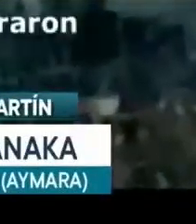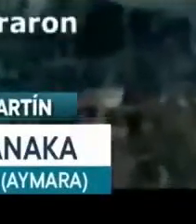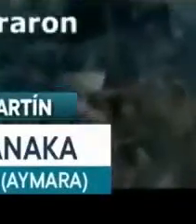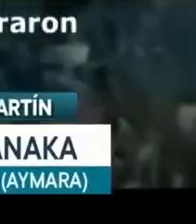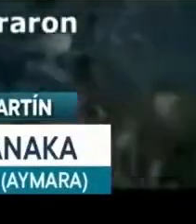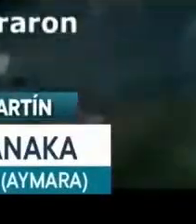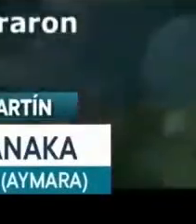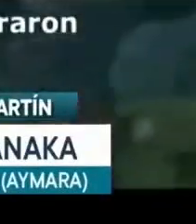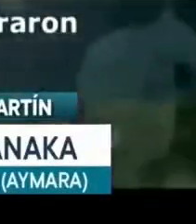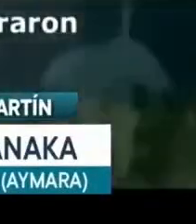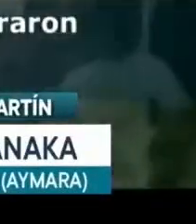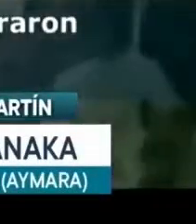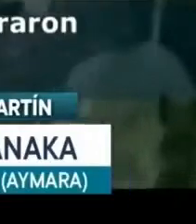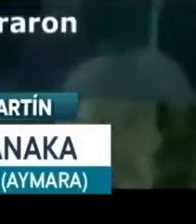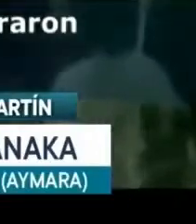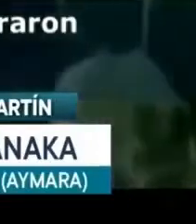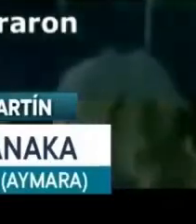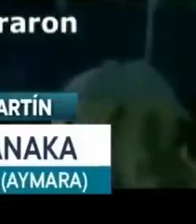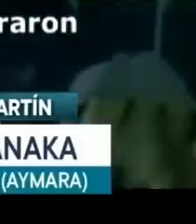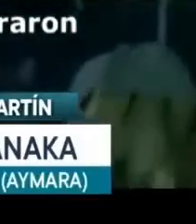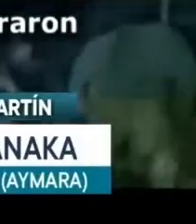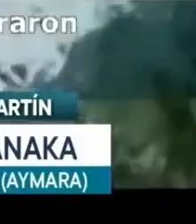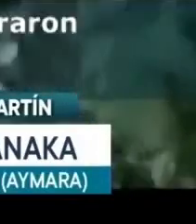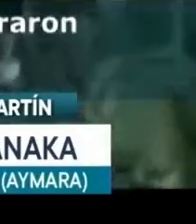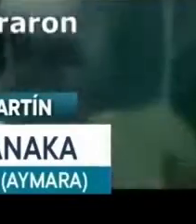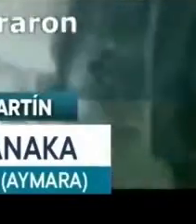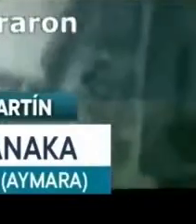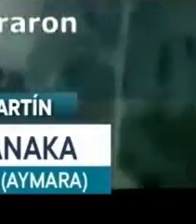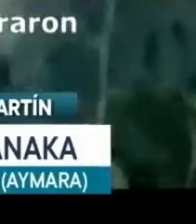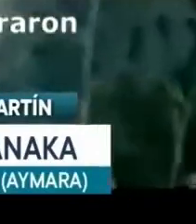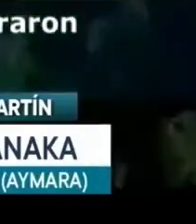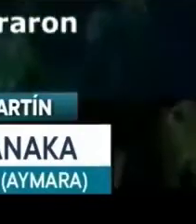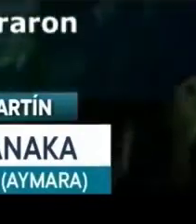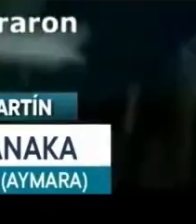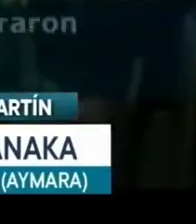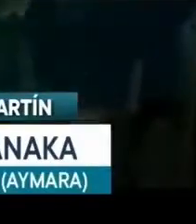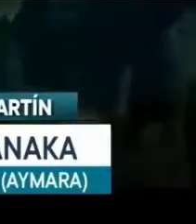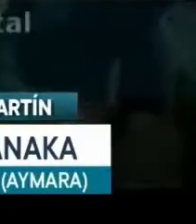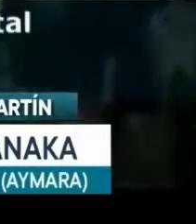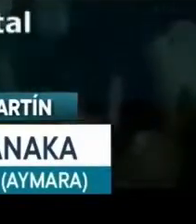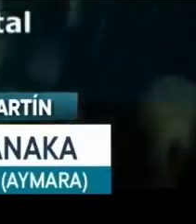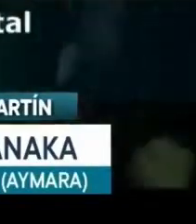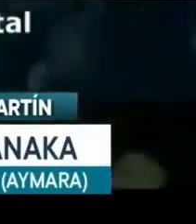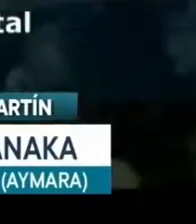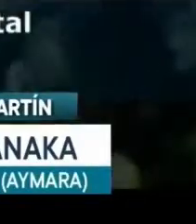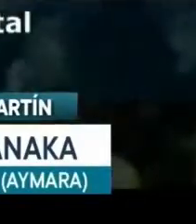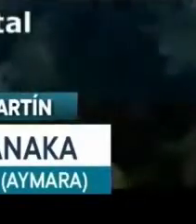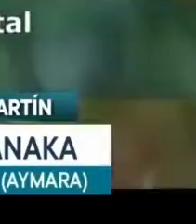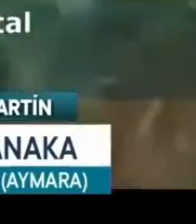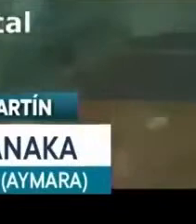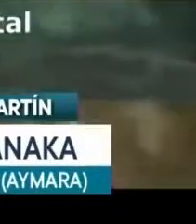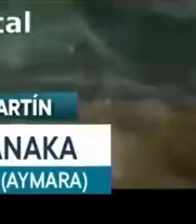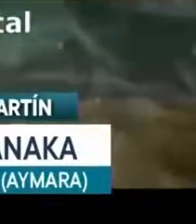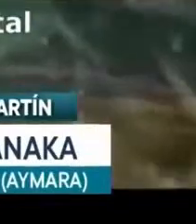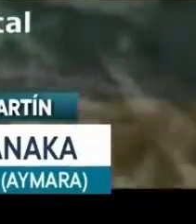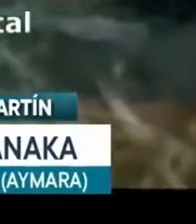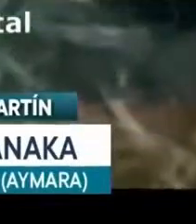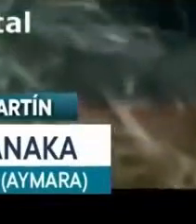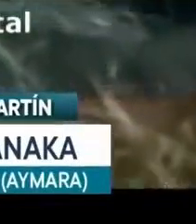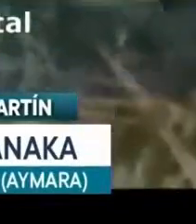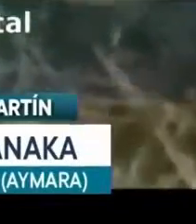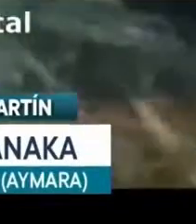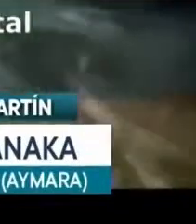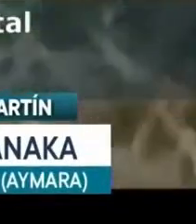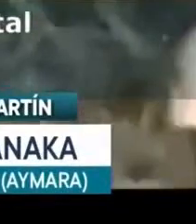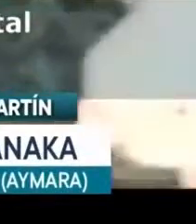kajabarka, sulka, barca, ujitanja, sereno, edakirakasti, ma, hararan, kuruwa, kispe, huitwa, anti, ansasat,